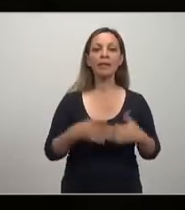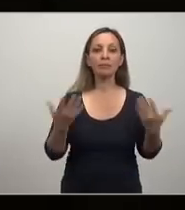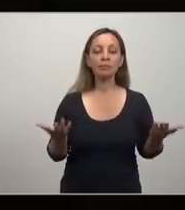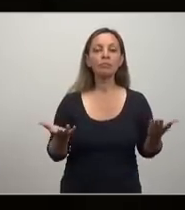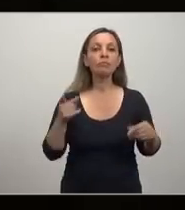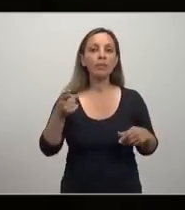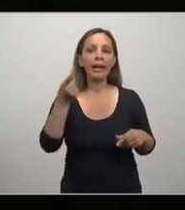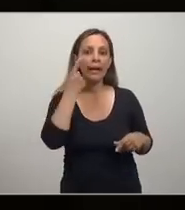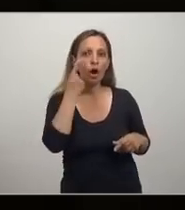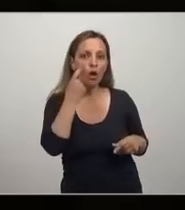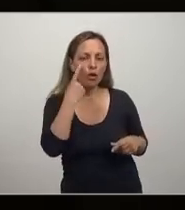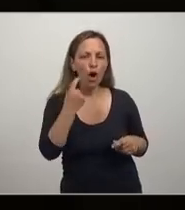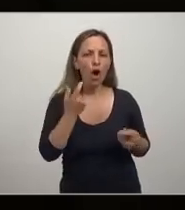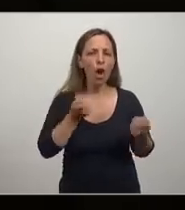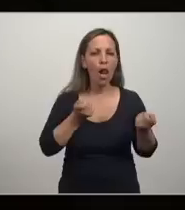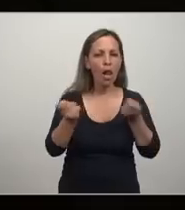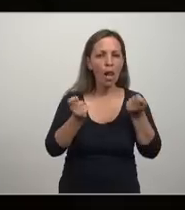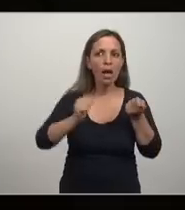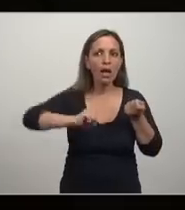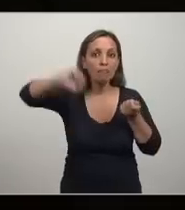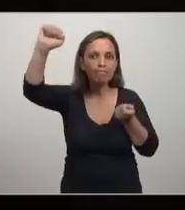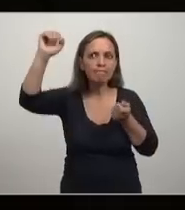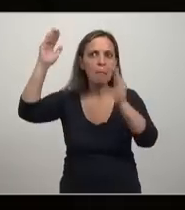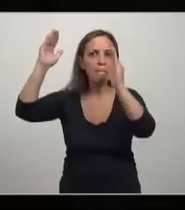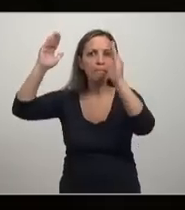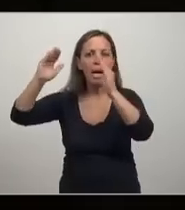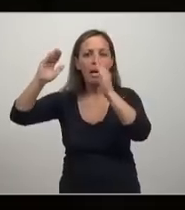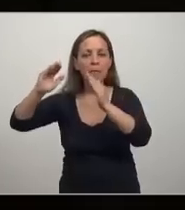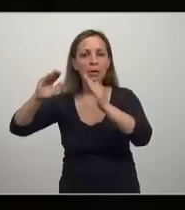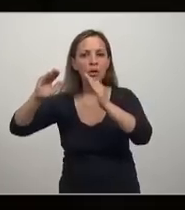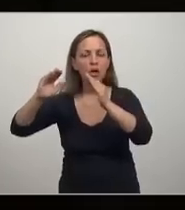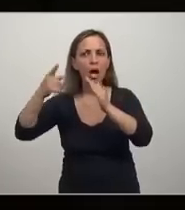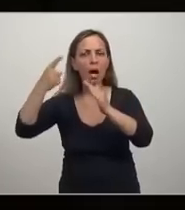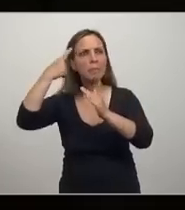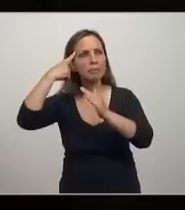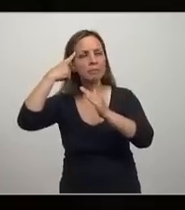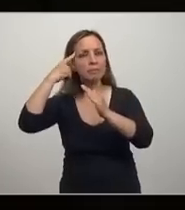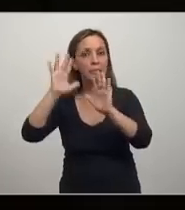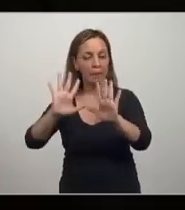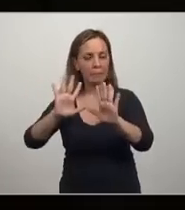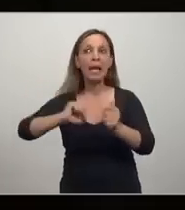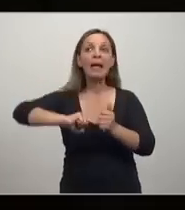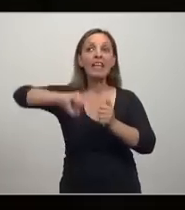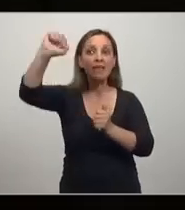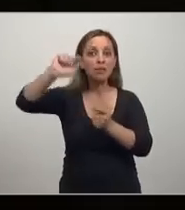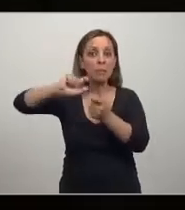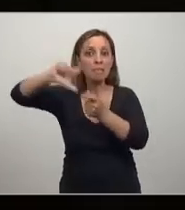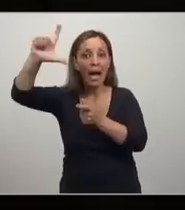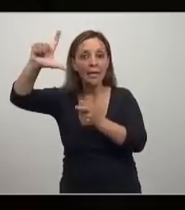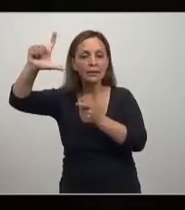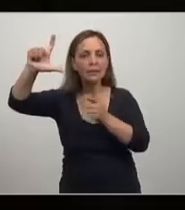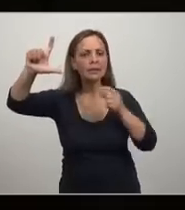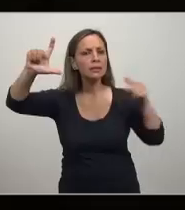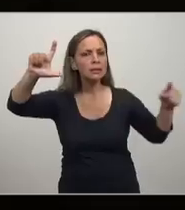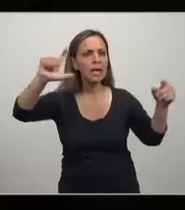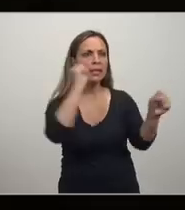Trataban de controlar inflación, se agravaba, a ver, espérate, se agravaba el problema de inflación y no necesariamente se generaba empleo, o sea, no